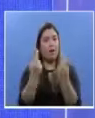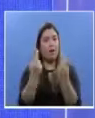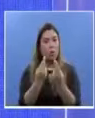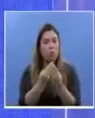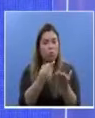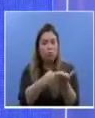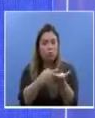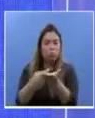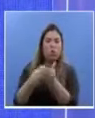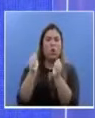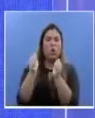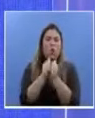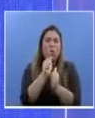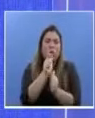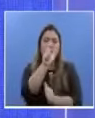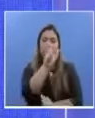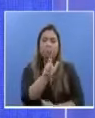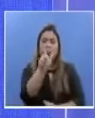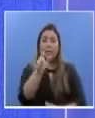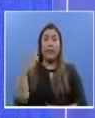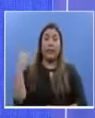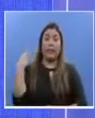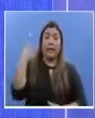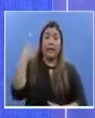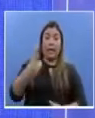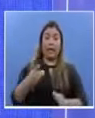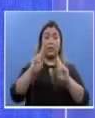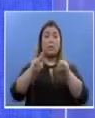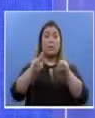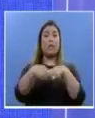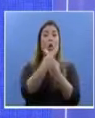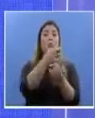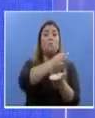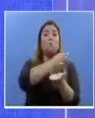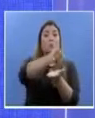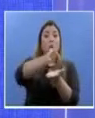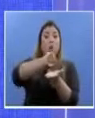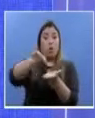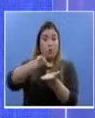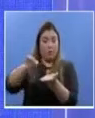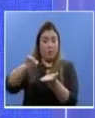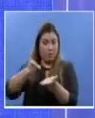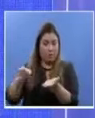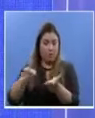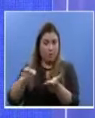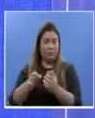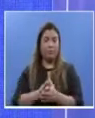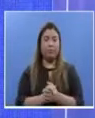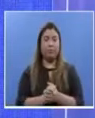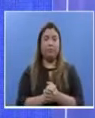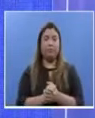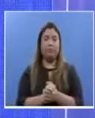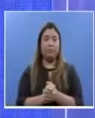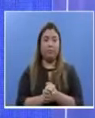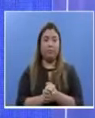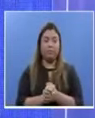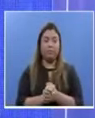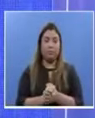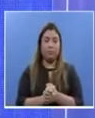regionales de las áreas más afectadas de las dos provincias que precisamente